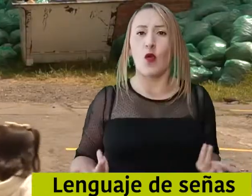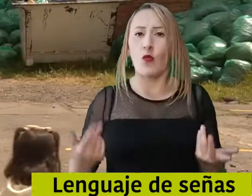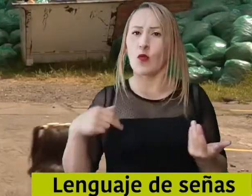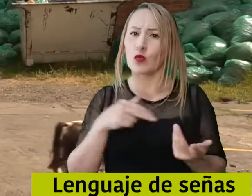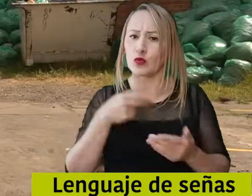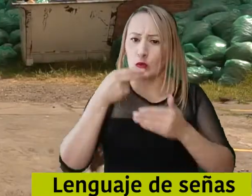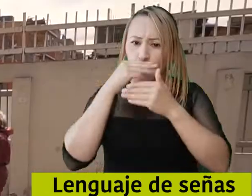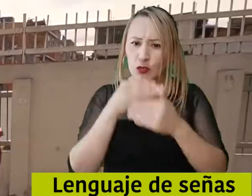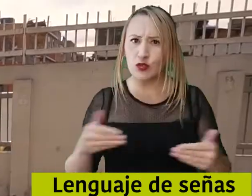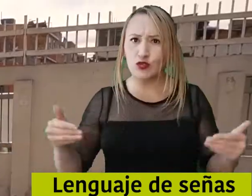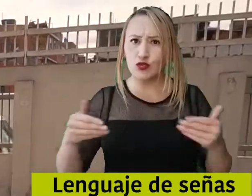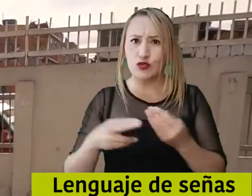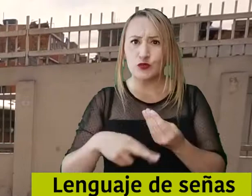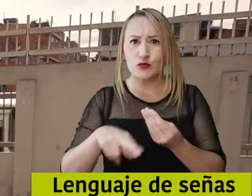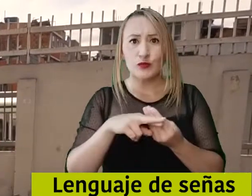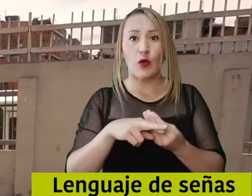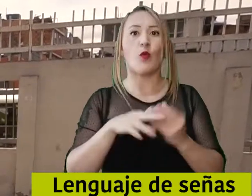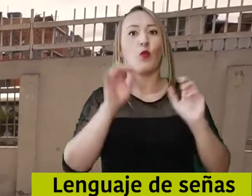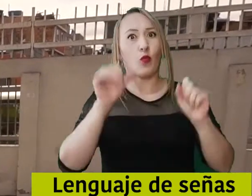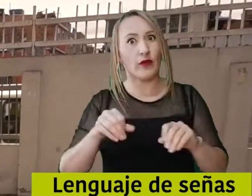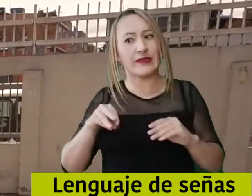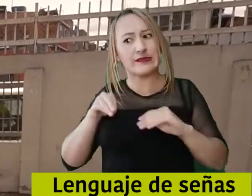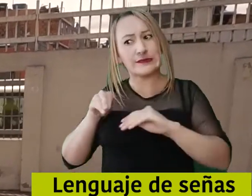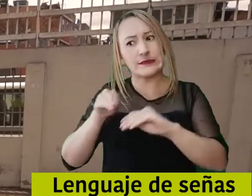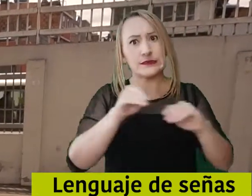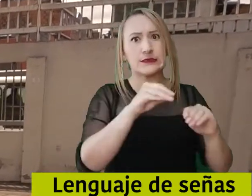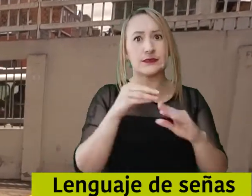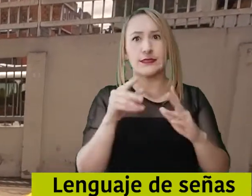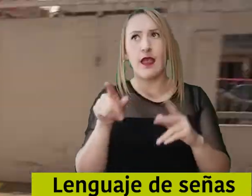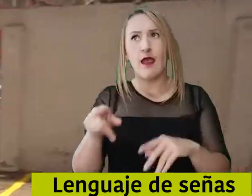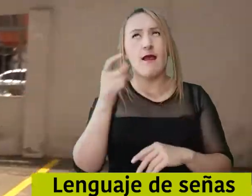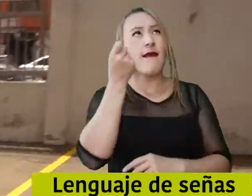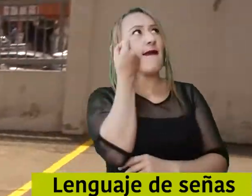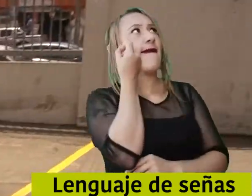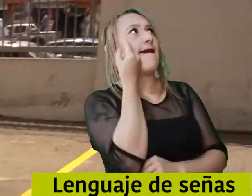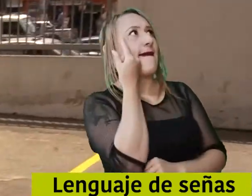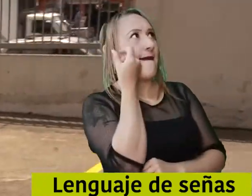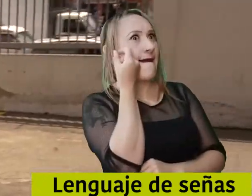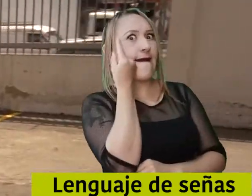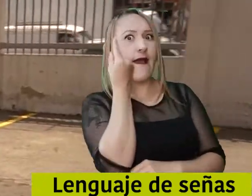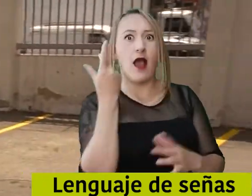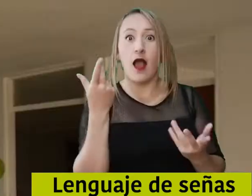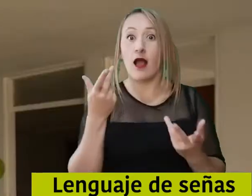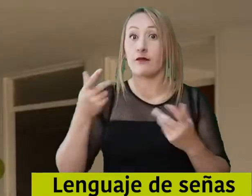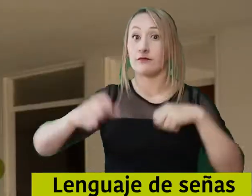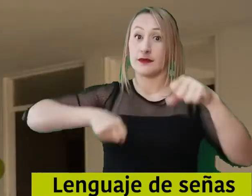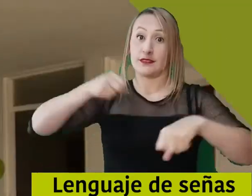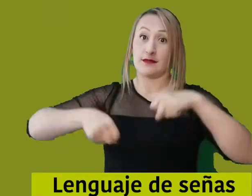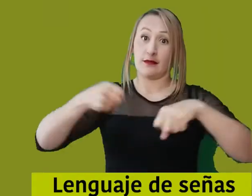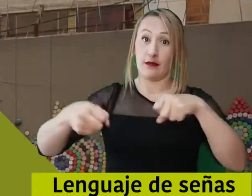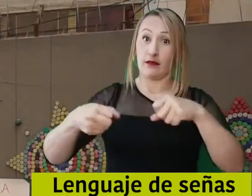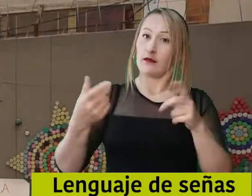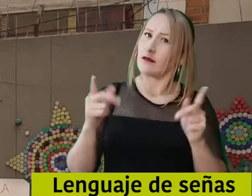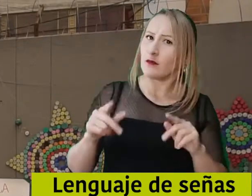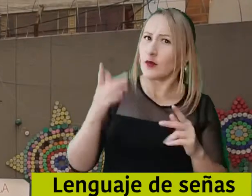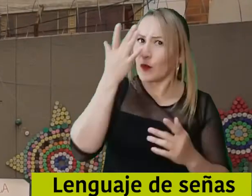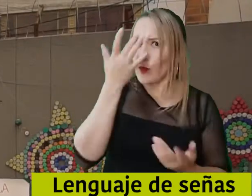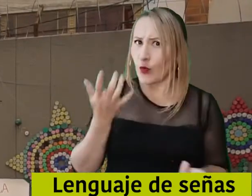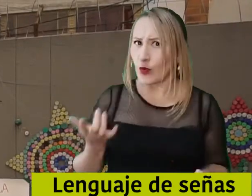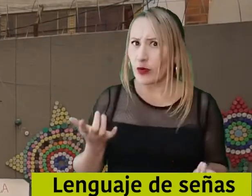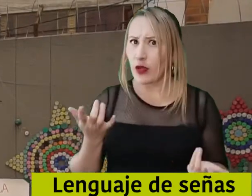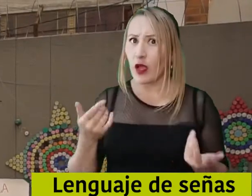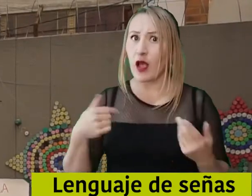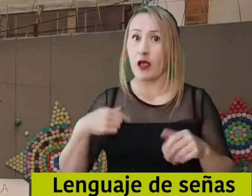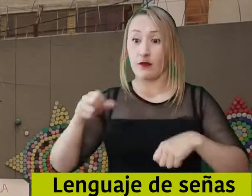y por qué al conducir la bicicleta o al montar en el triciclo, nuestro planeta vive mejor. El 70